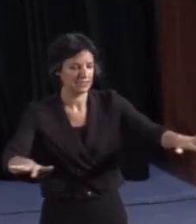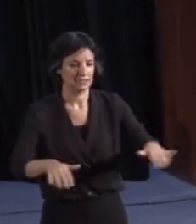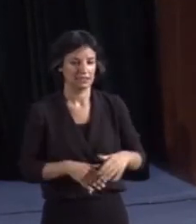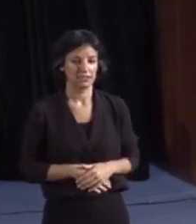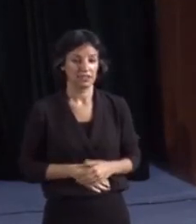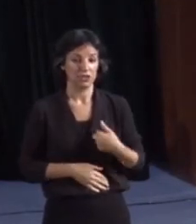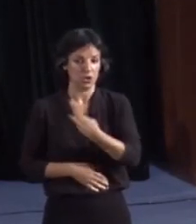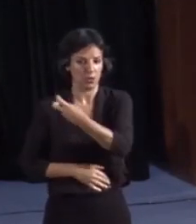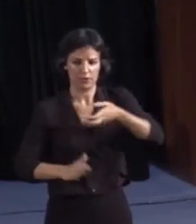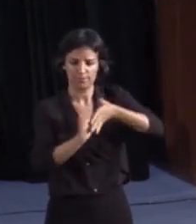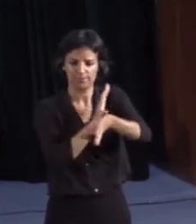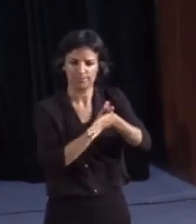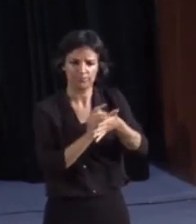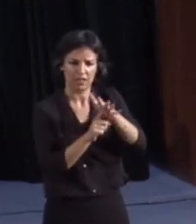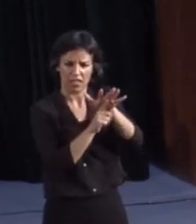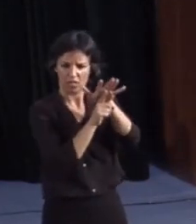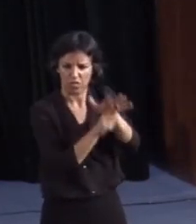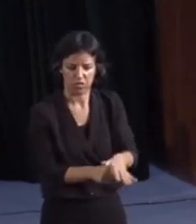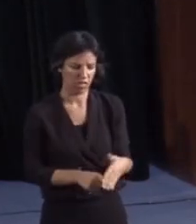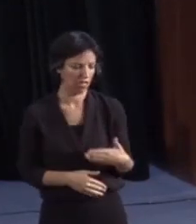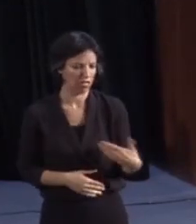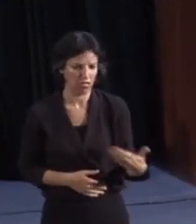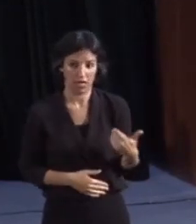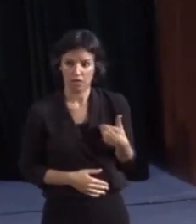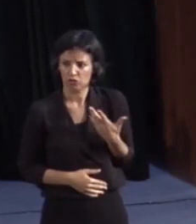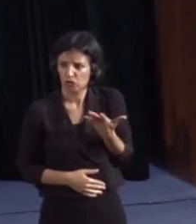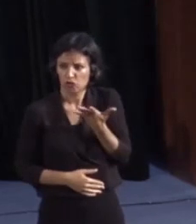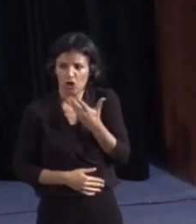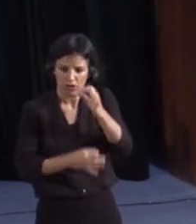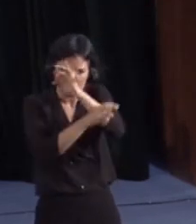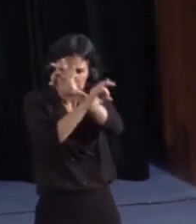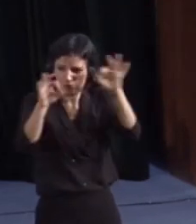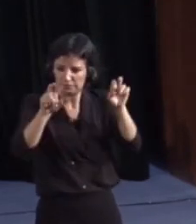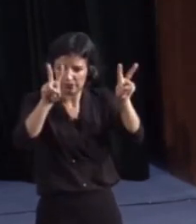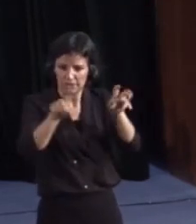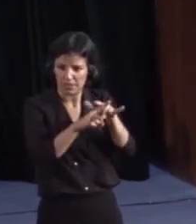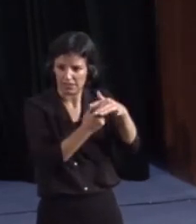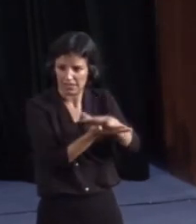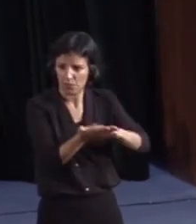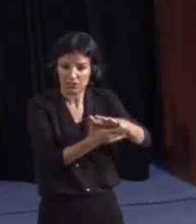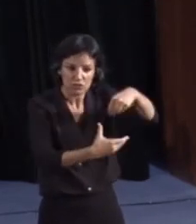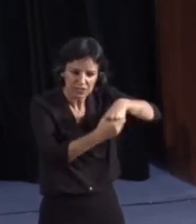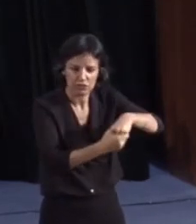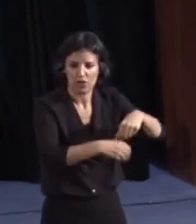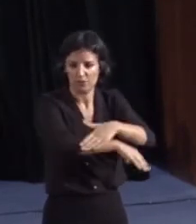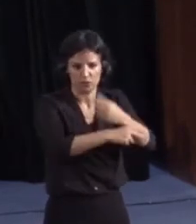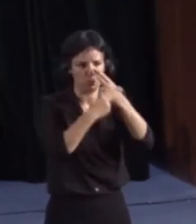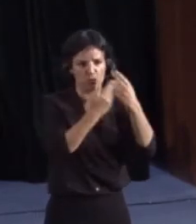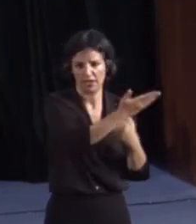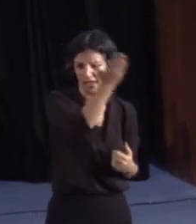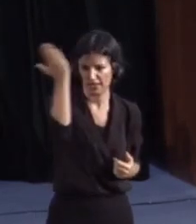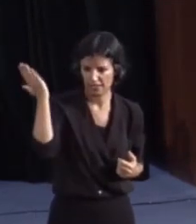discriminación, desdén y desconocimiento en el que se encuentra instalada esta lengua en el seno de las Administraciones Públicas,